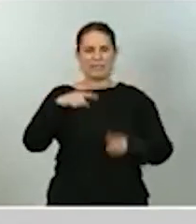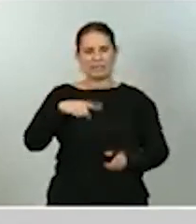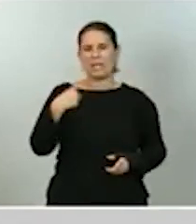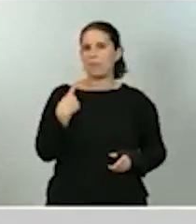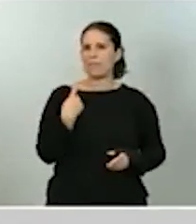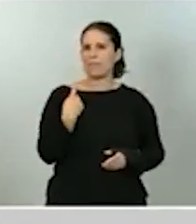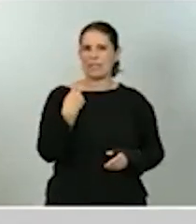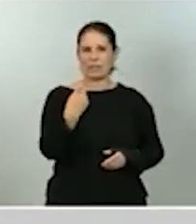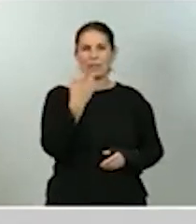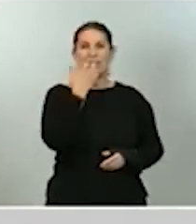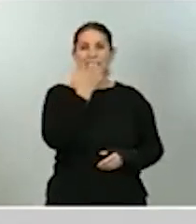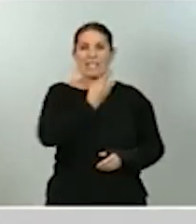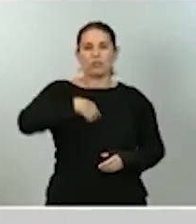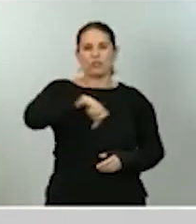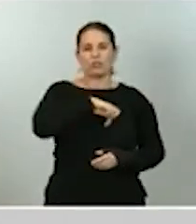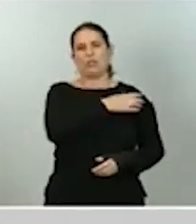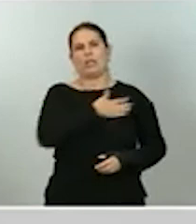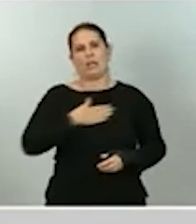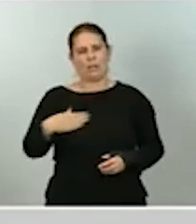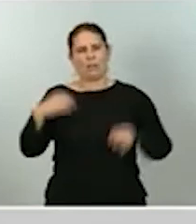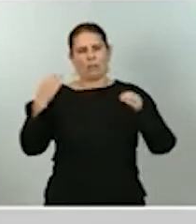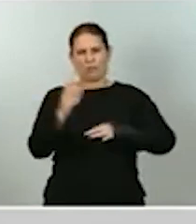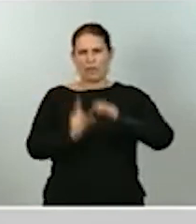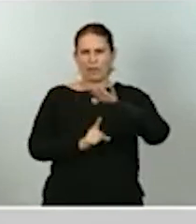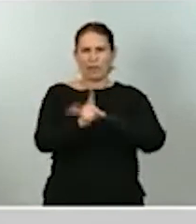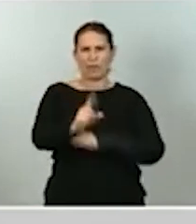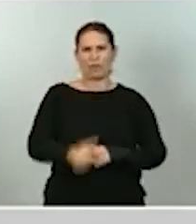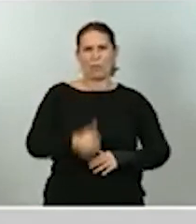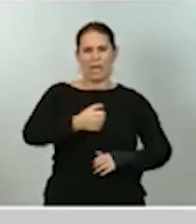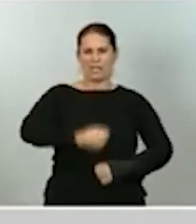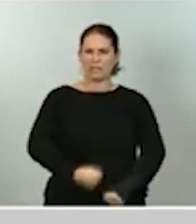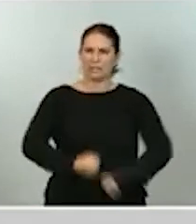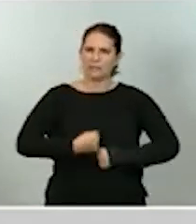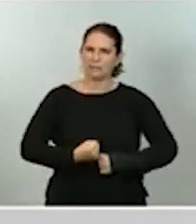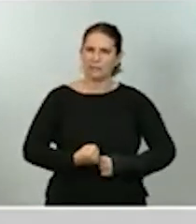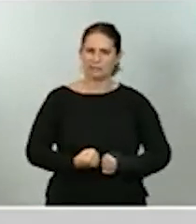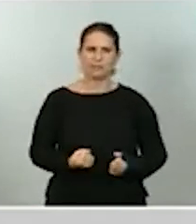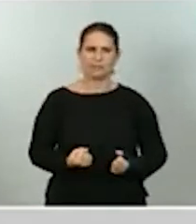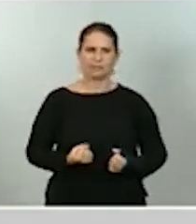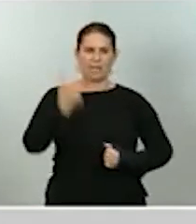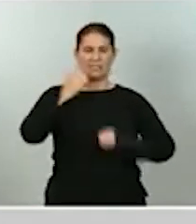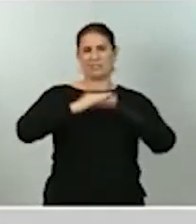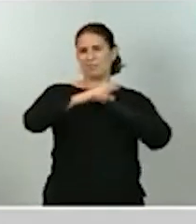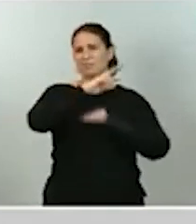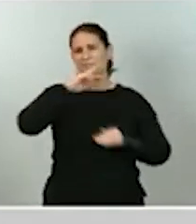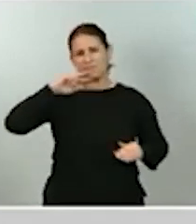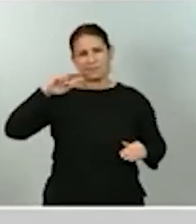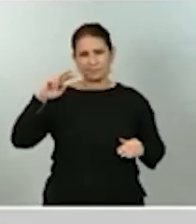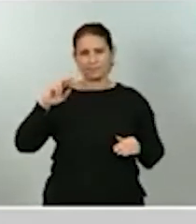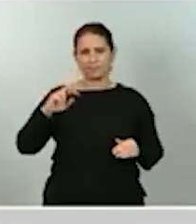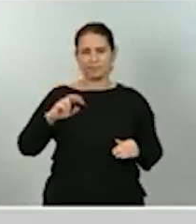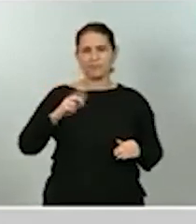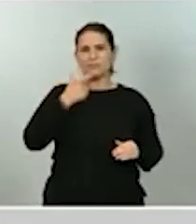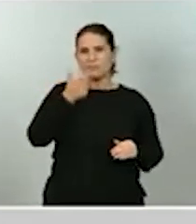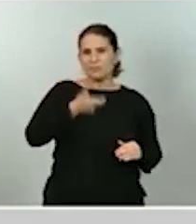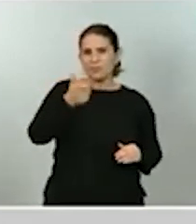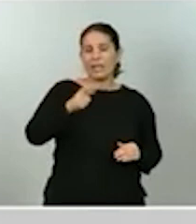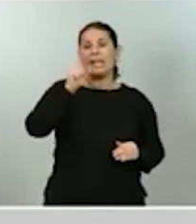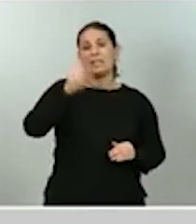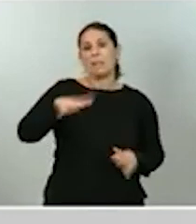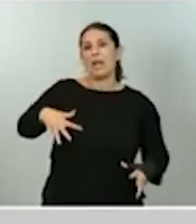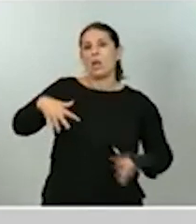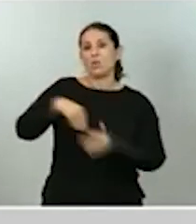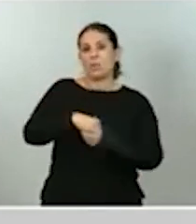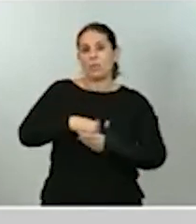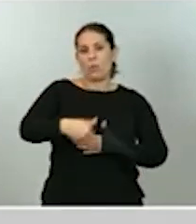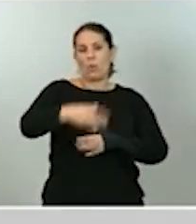queremos conseguir un crecimiento más robusto, sostenible e inclusivo a medio plazo y, en